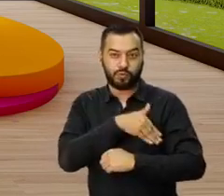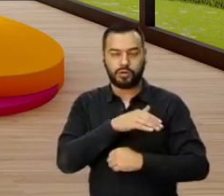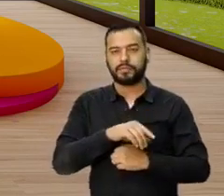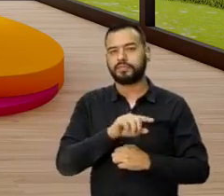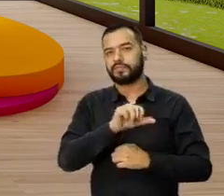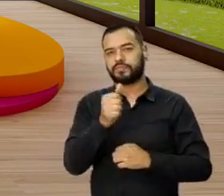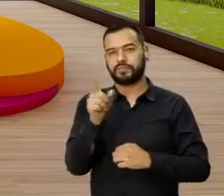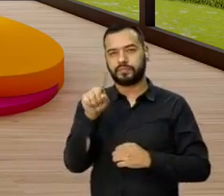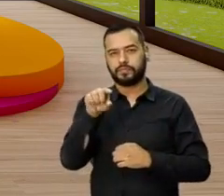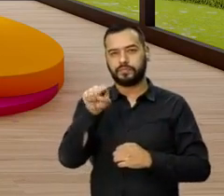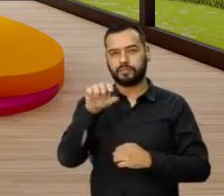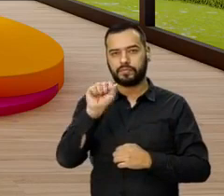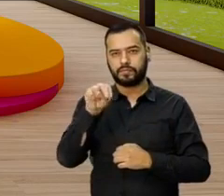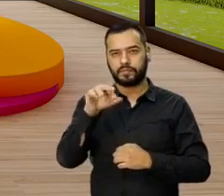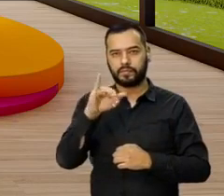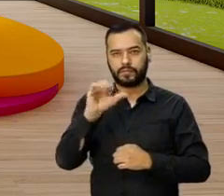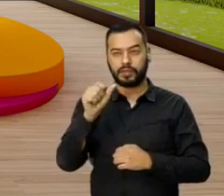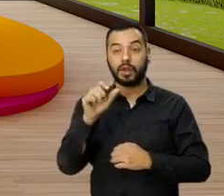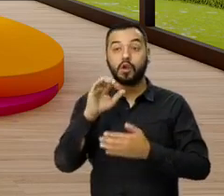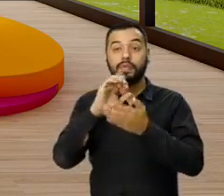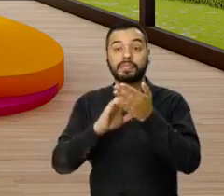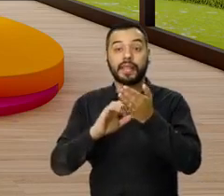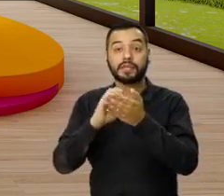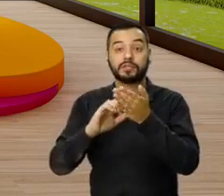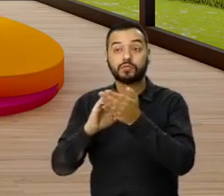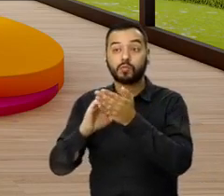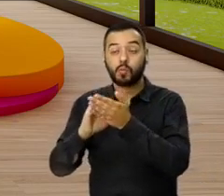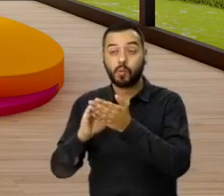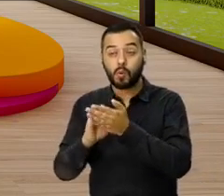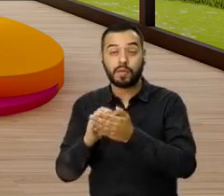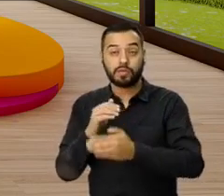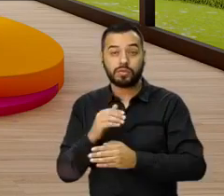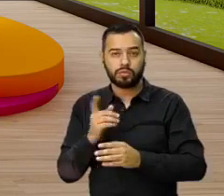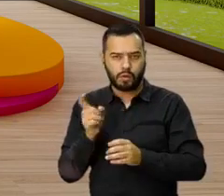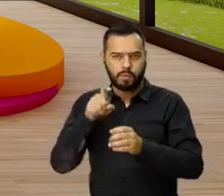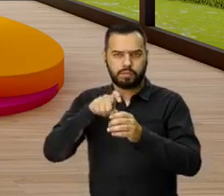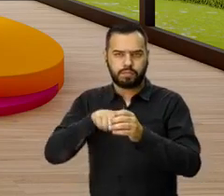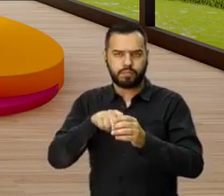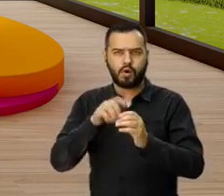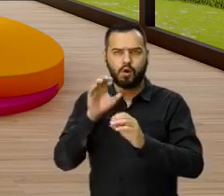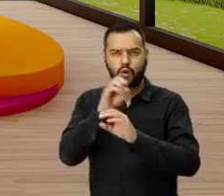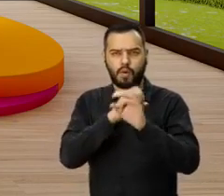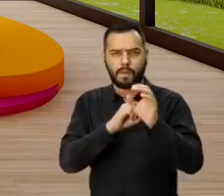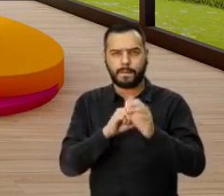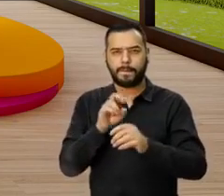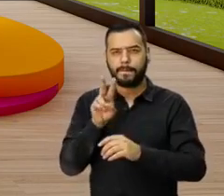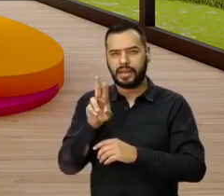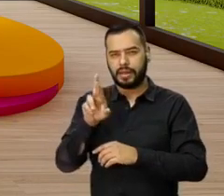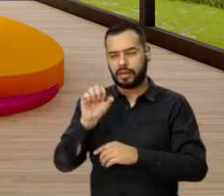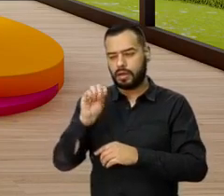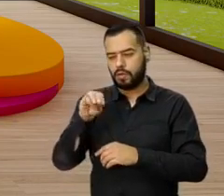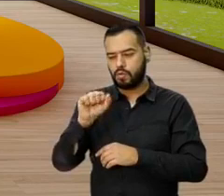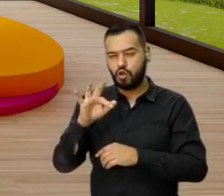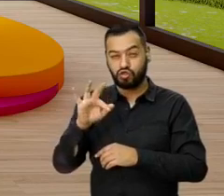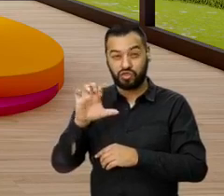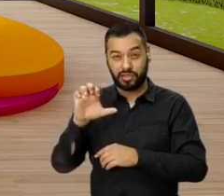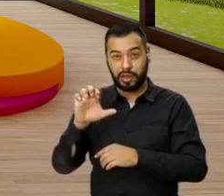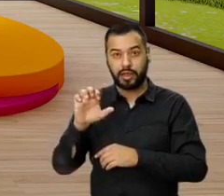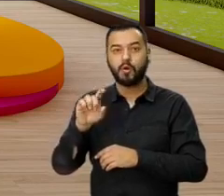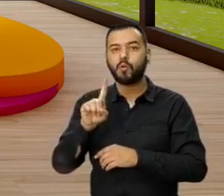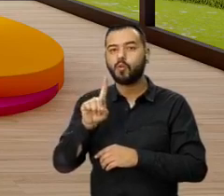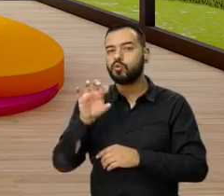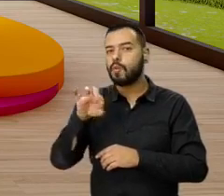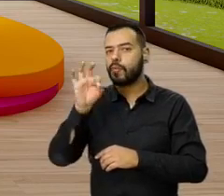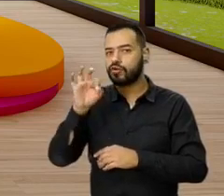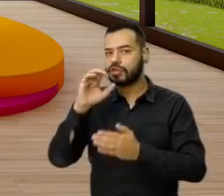Granados nos pregunta, ¿cuál es el descuento para los afiliados a Compensar en el proyecto Veramonte? El 1%. El 1%,